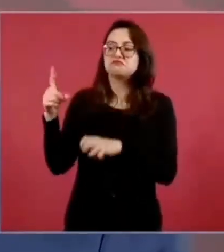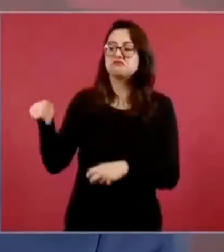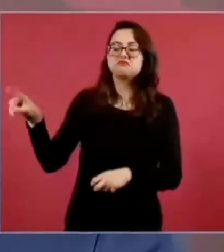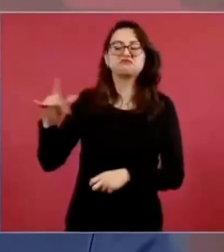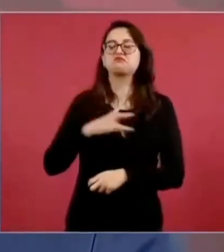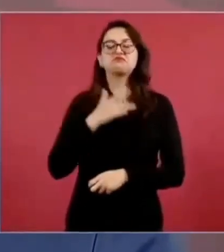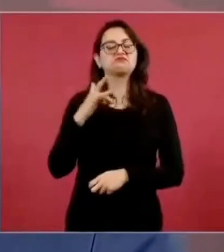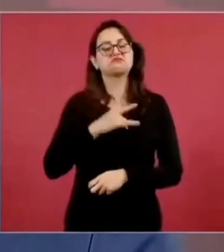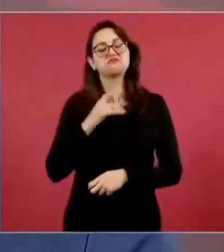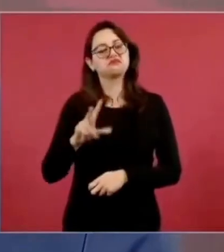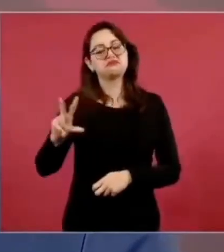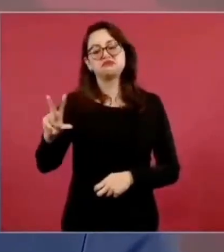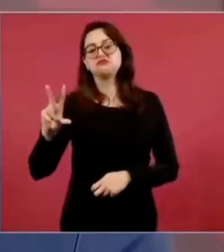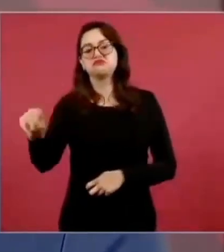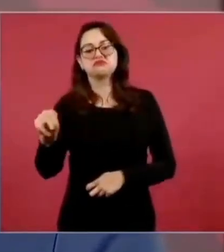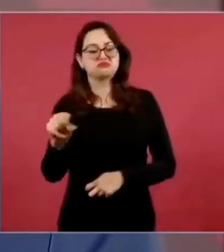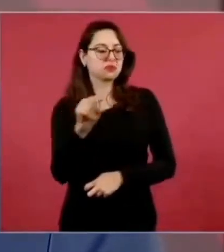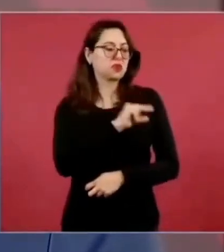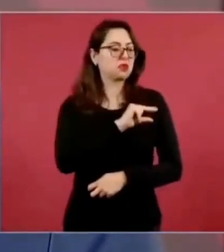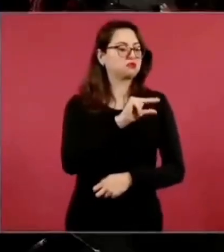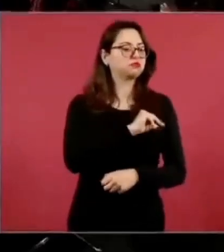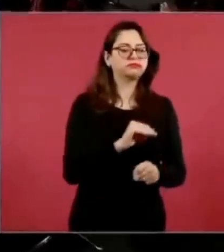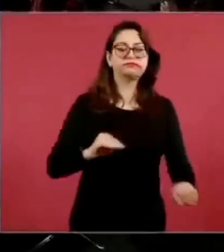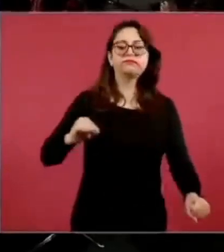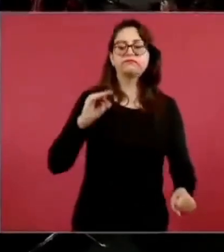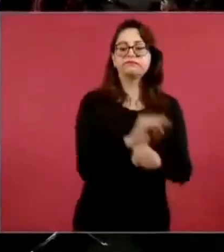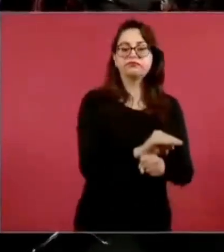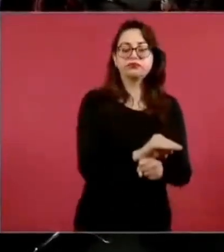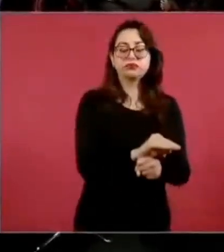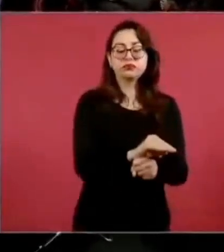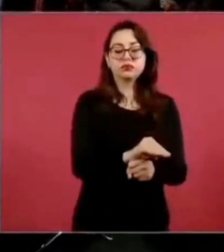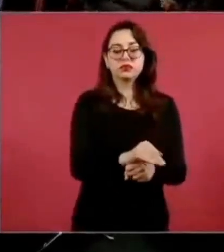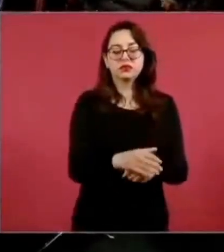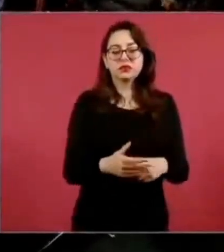de empresas particulares extranjeras.